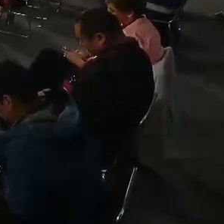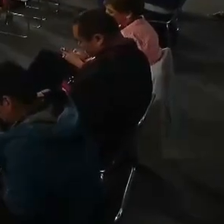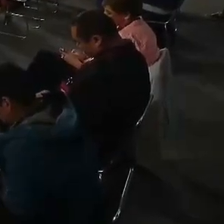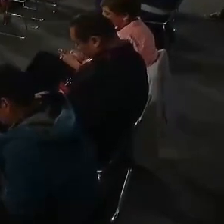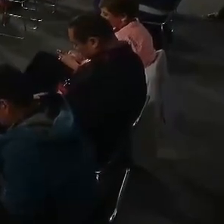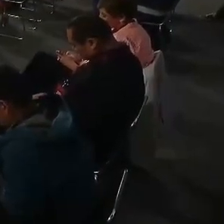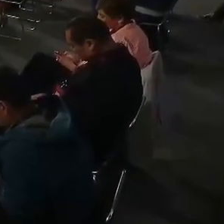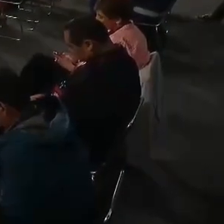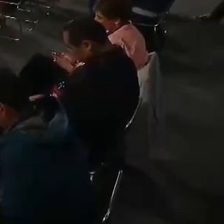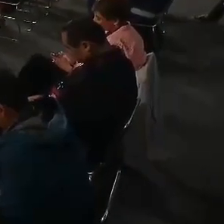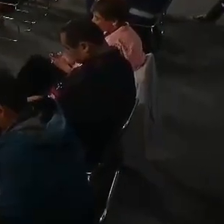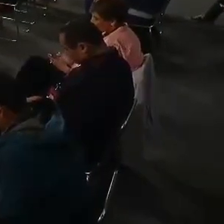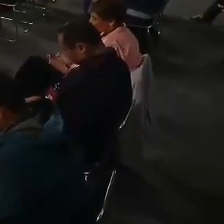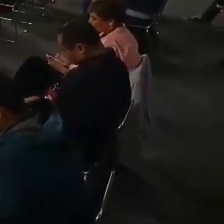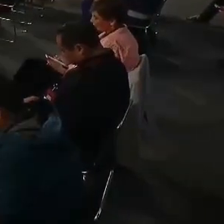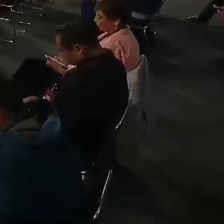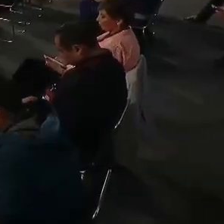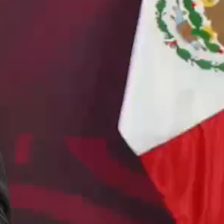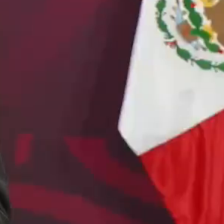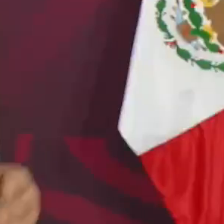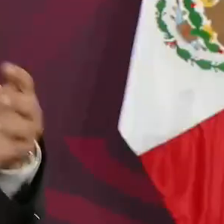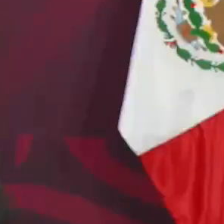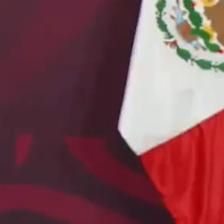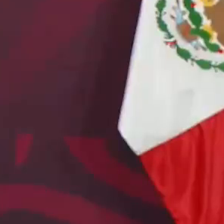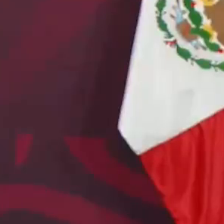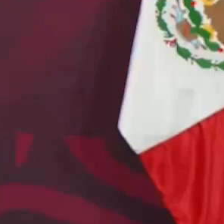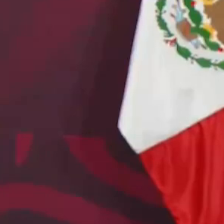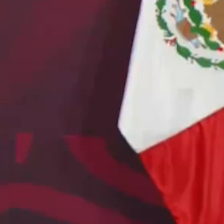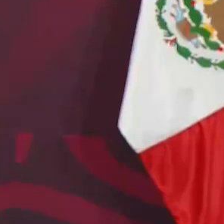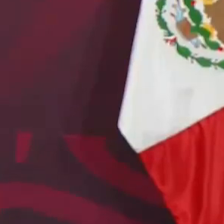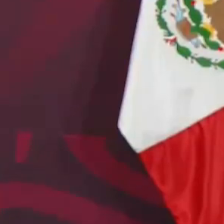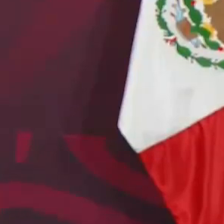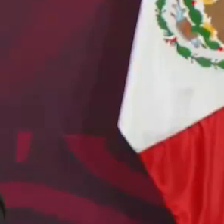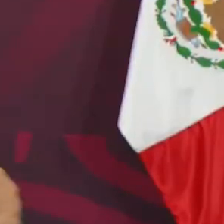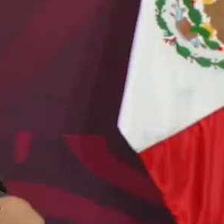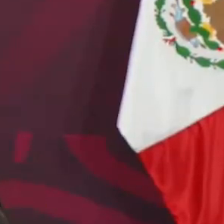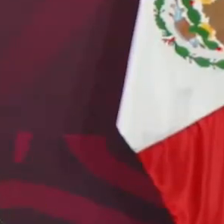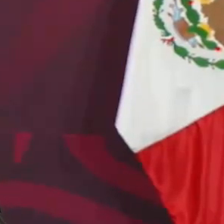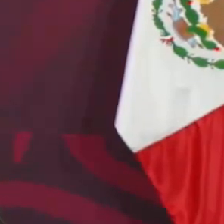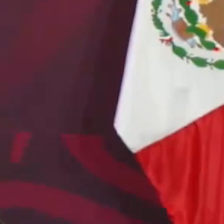causas, buscando ayudarnos mutuamente